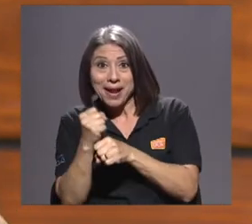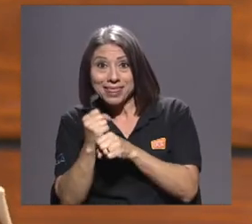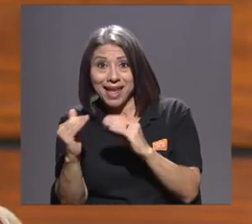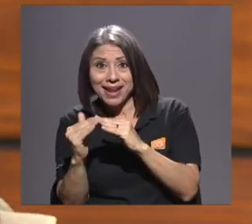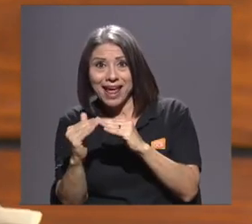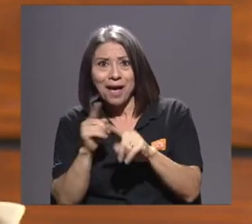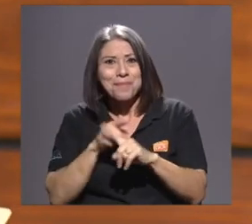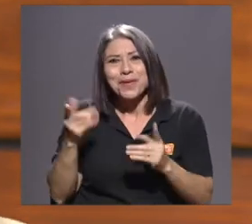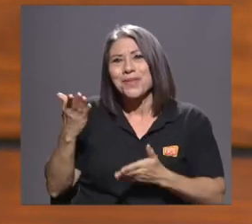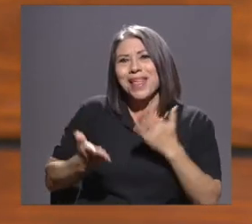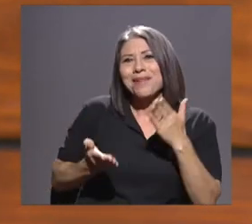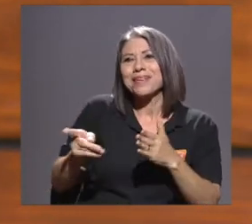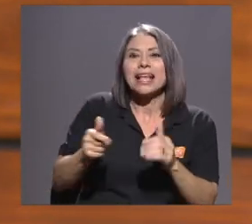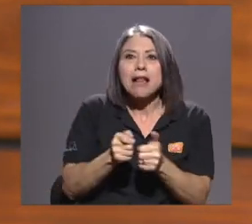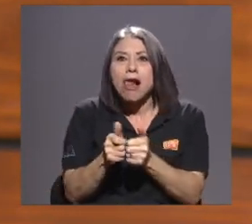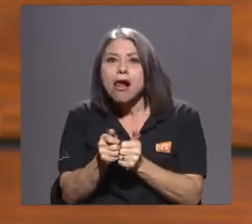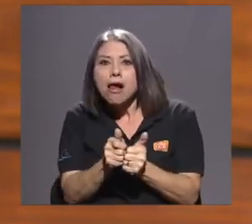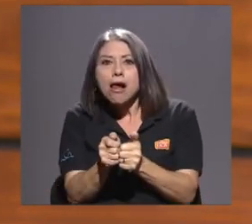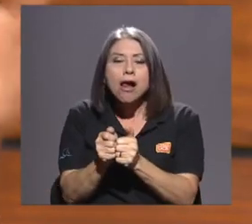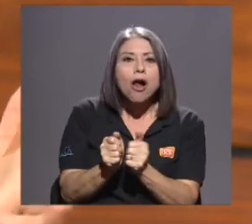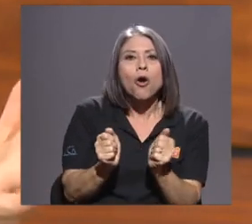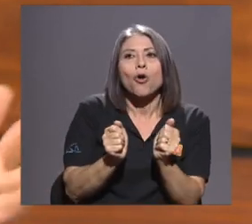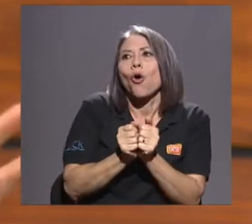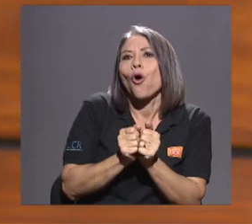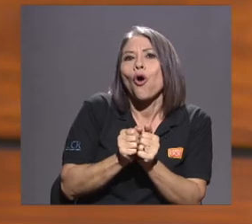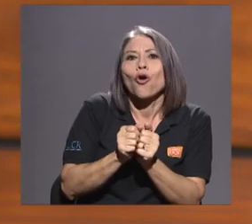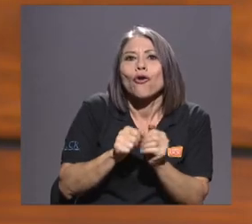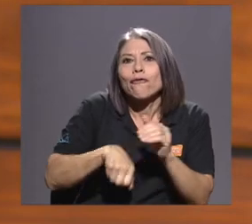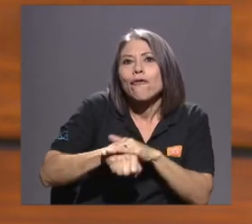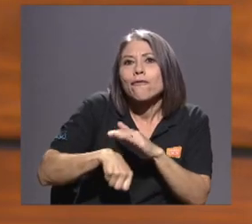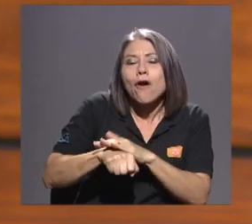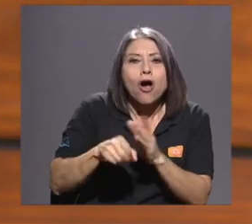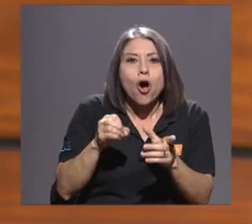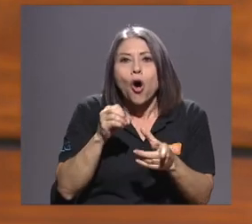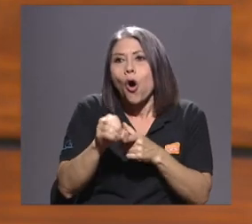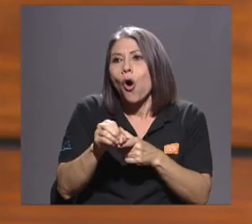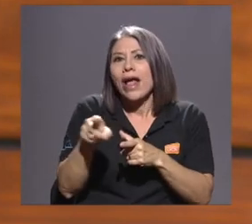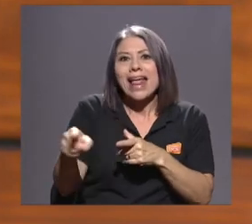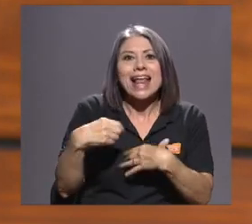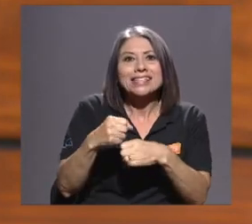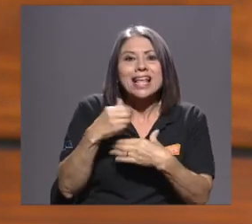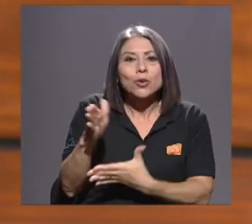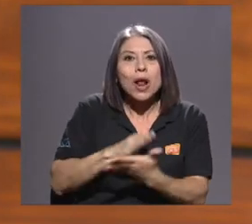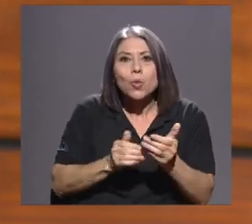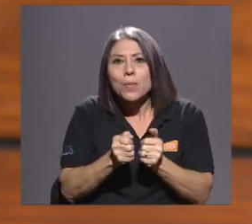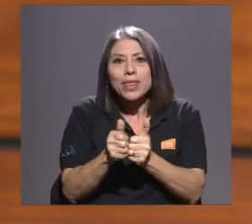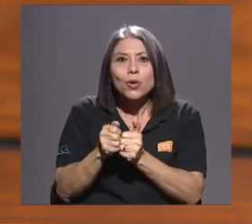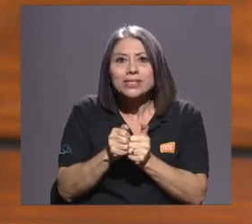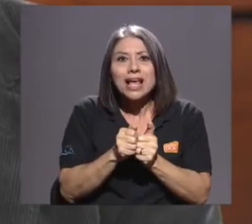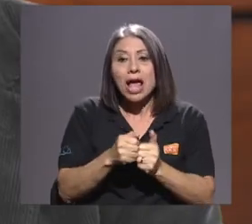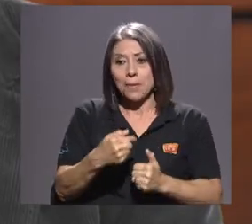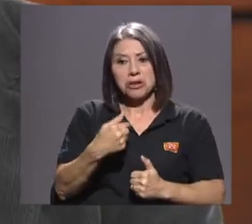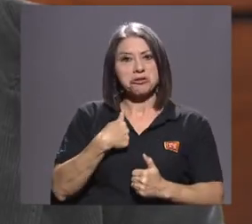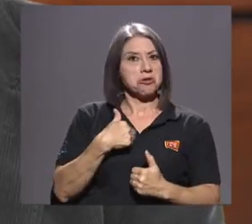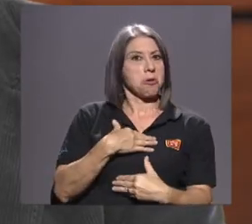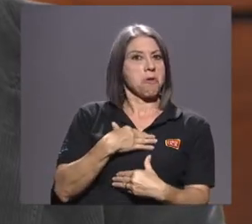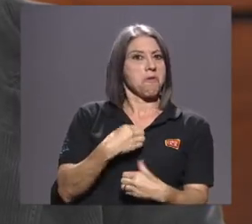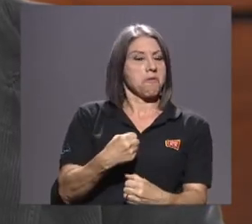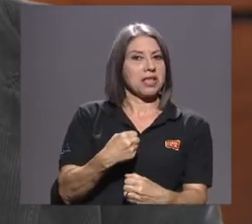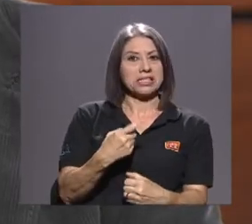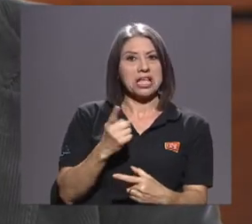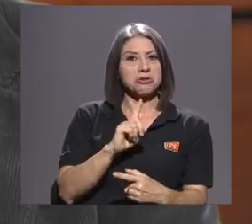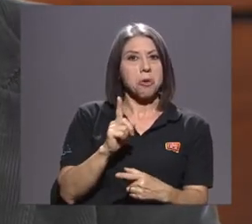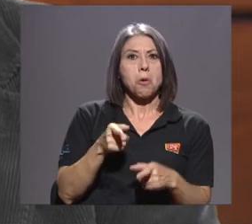está con la FIFA, está, ¿verdad? O sea, está generando algún videojuego y yo como no tengo esta confianza y controlé, entonces no